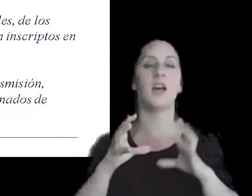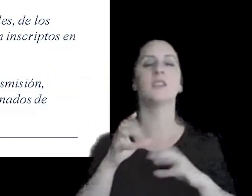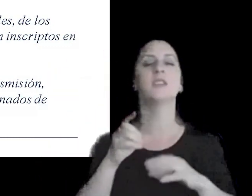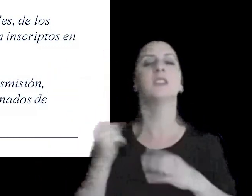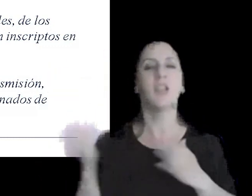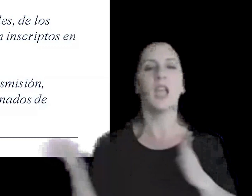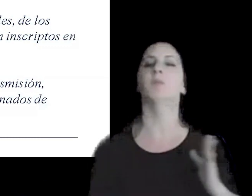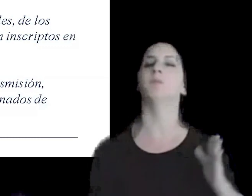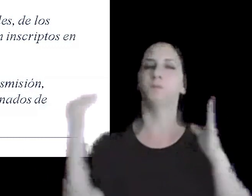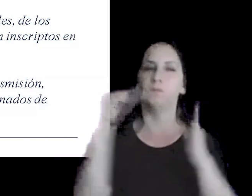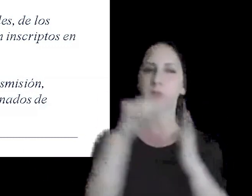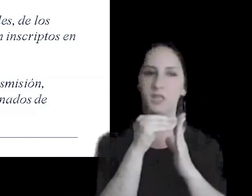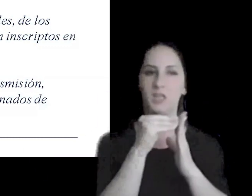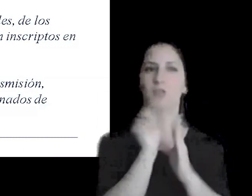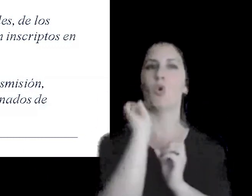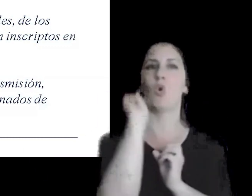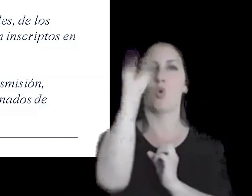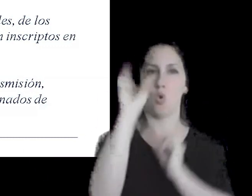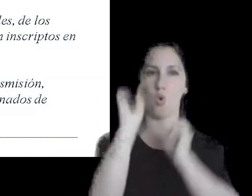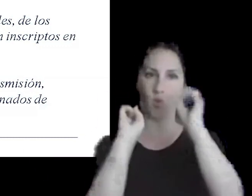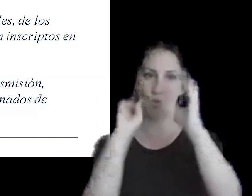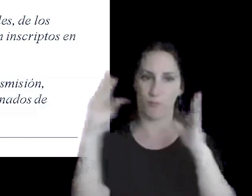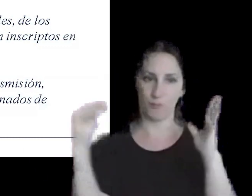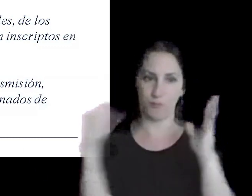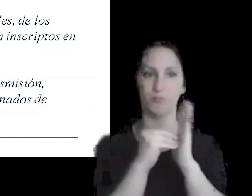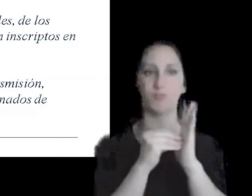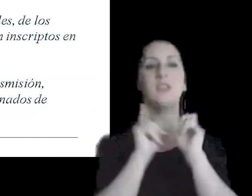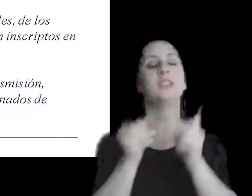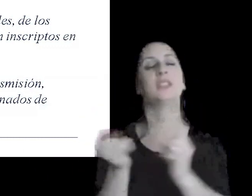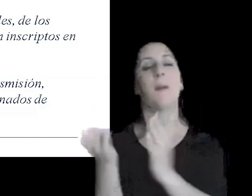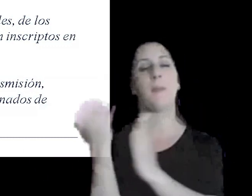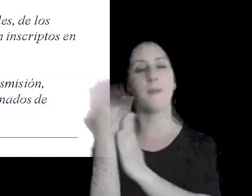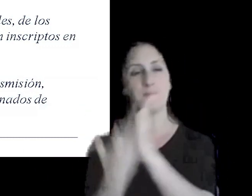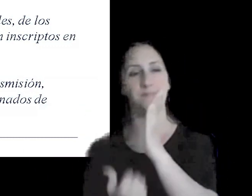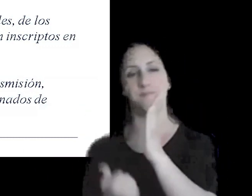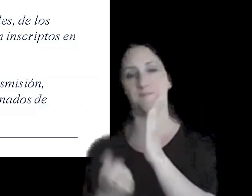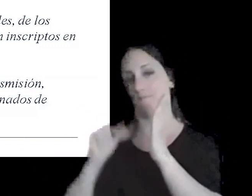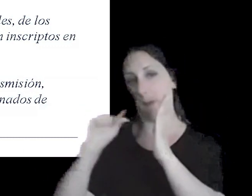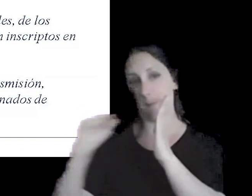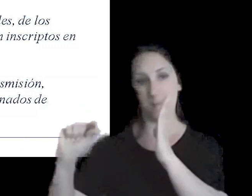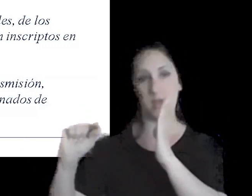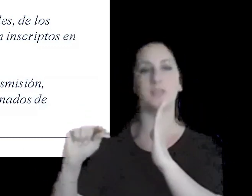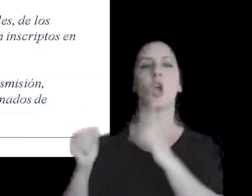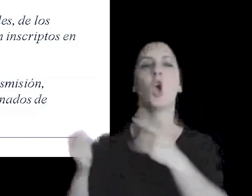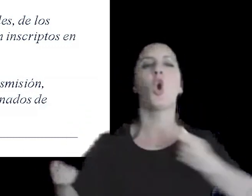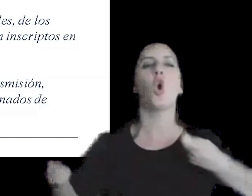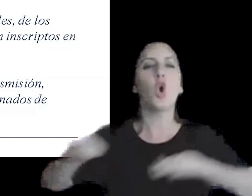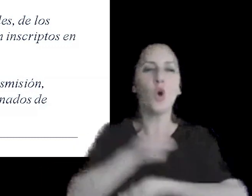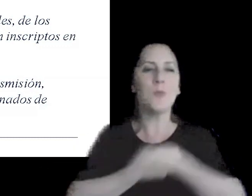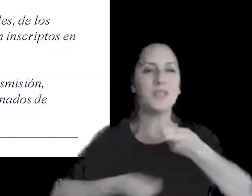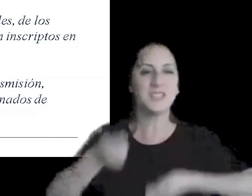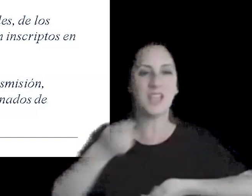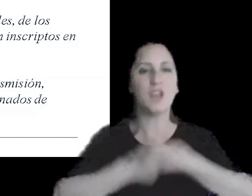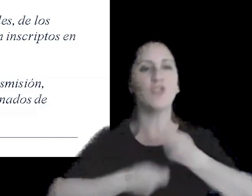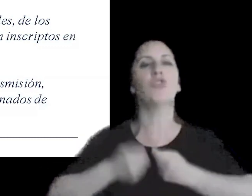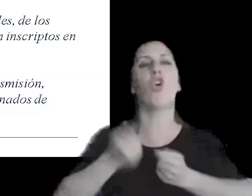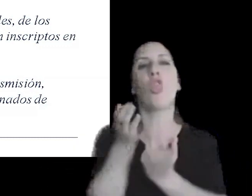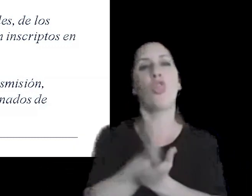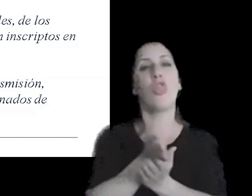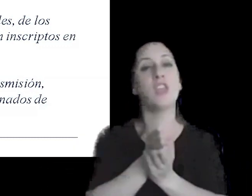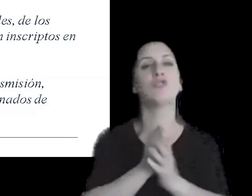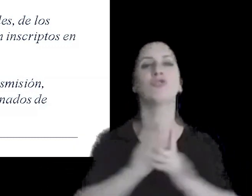inscriptos en los clubes y se va a retener un importe sobre la comercialización de los derechos de